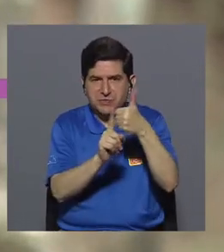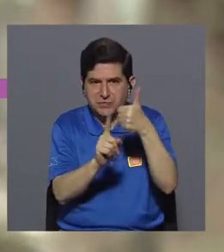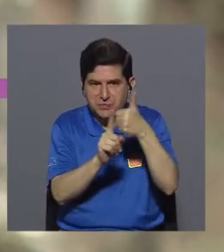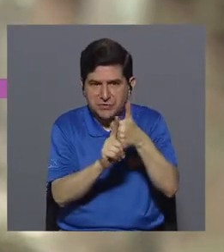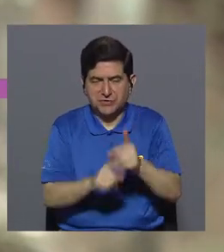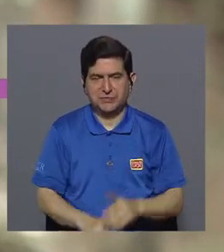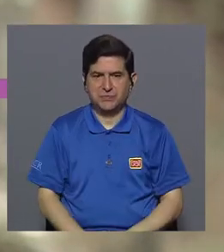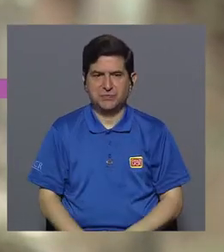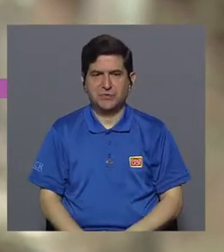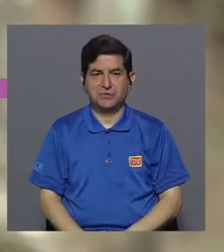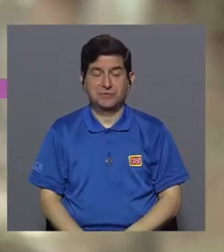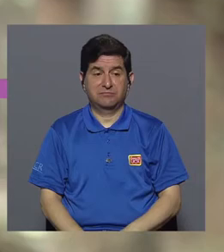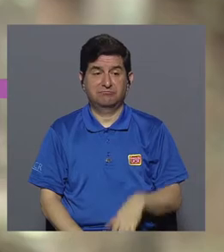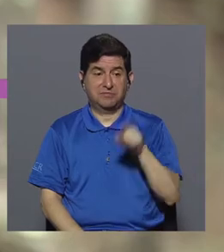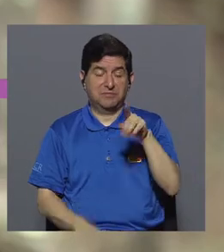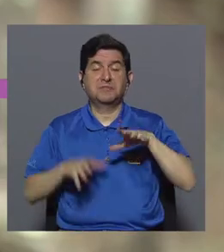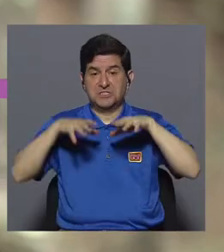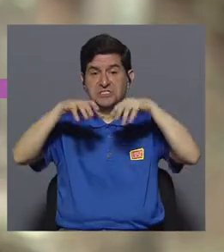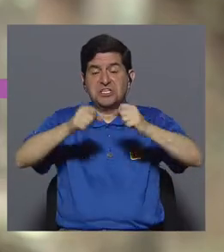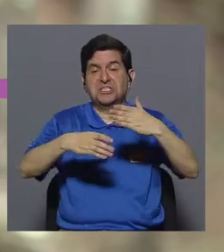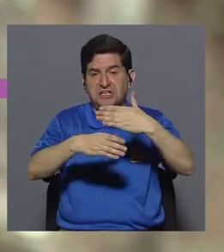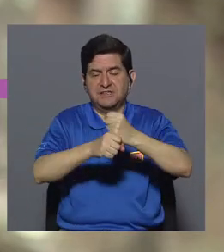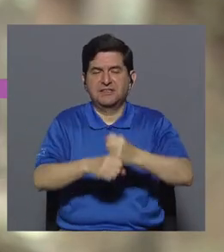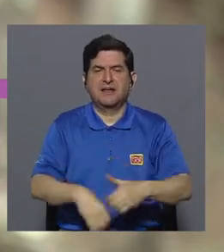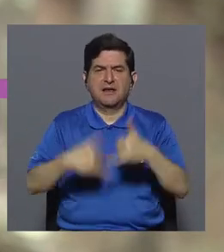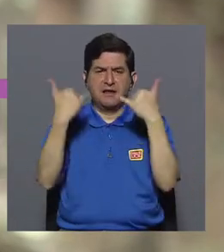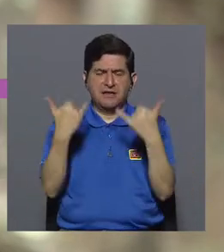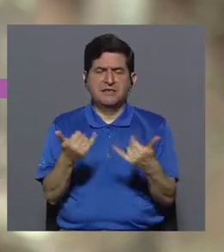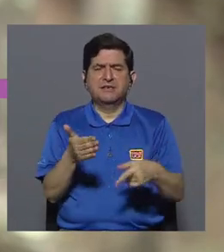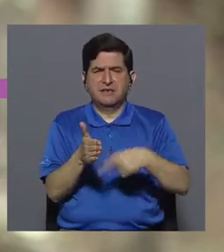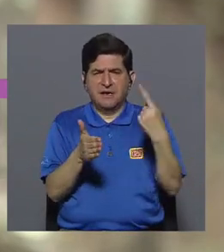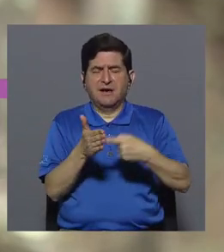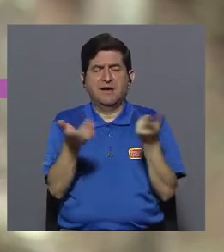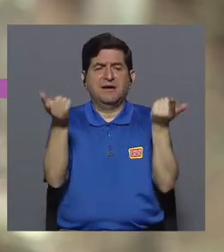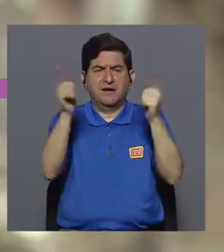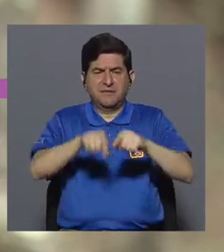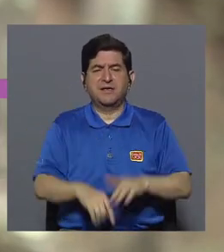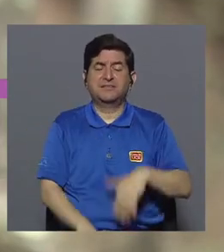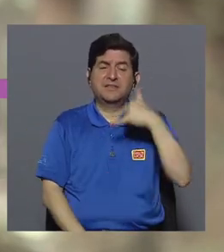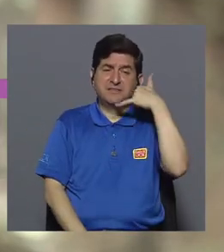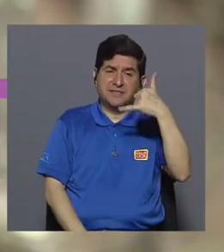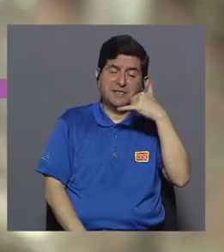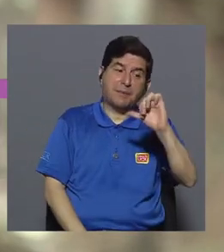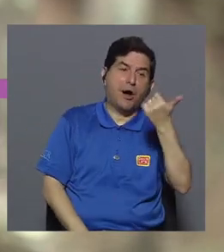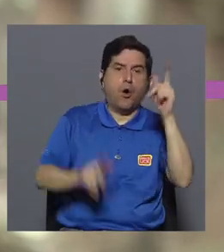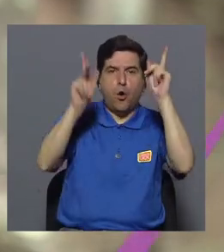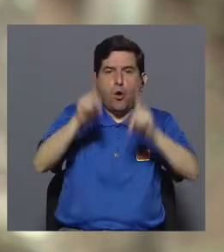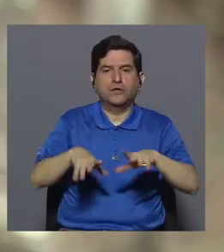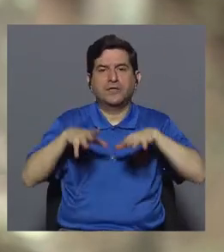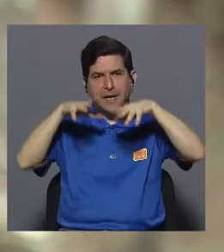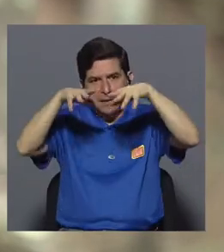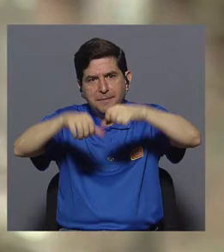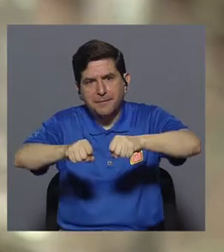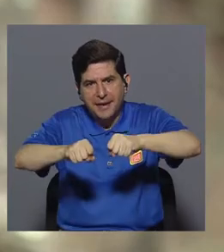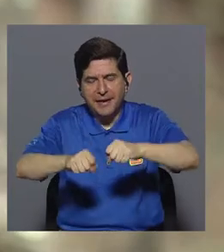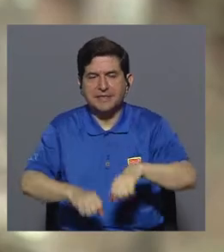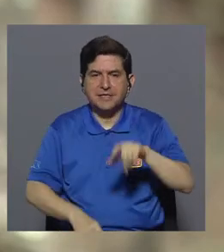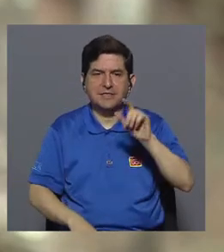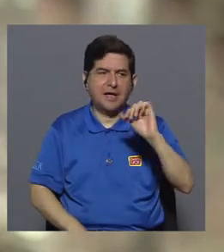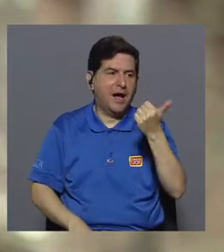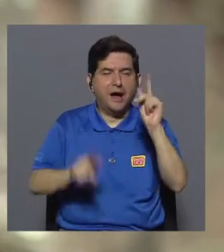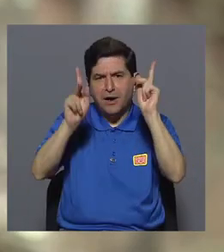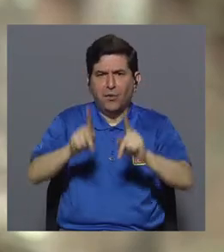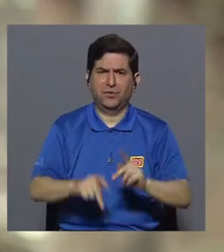mismos los que tienen que hacer, este, muchas veces la cita porque ya en algunas ocasiones nos ha pasado que llaman terceros para sacarle la cita a